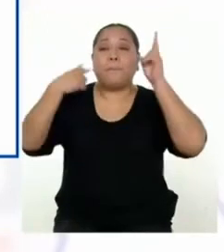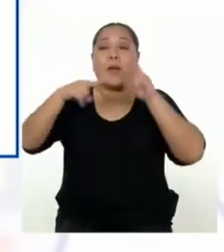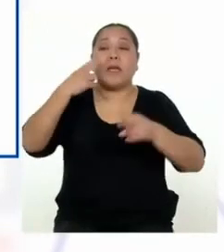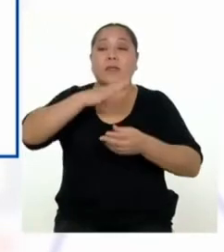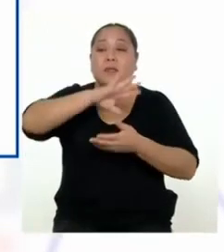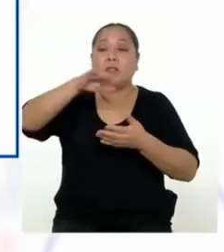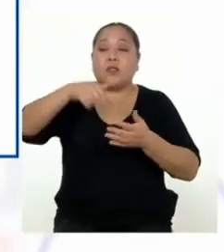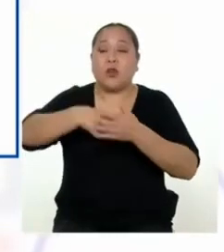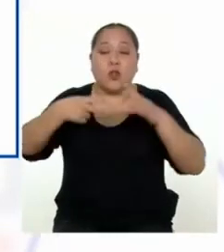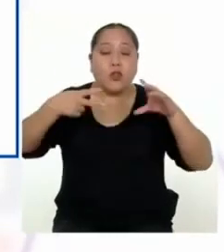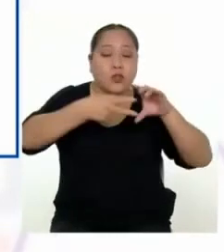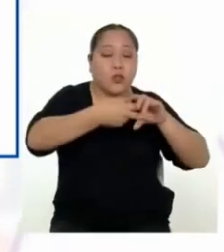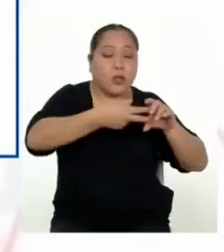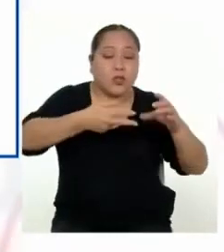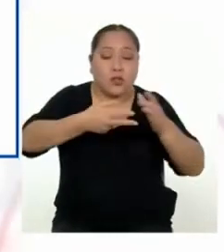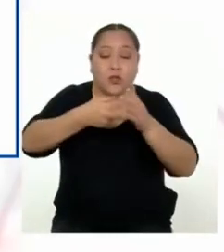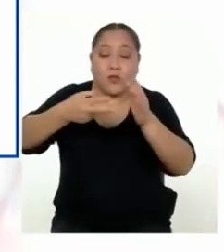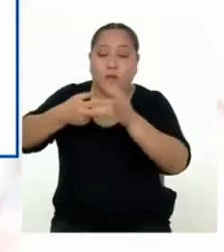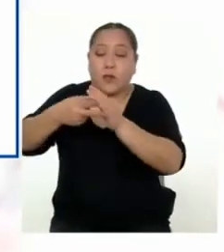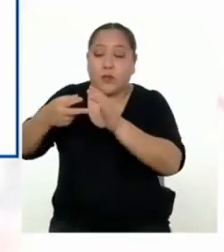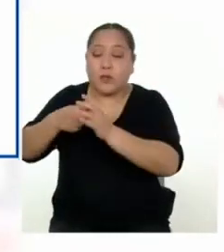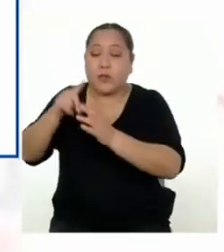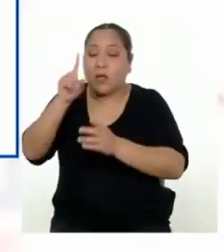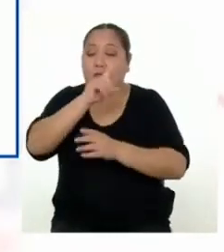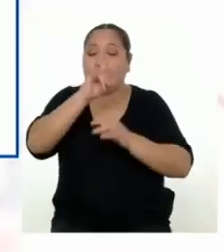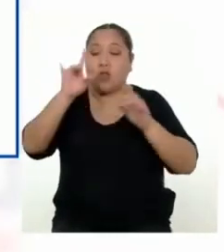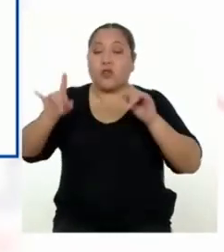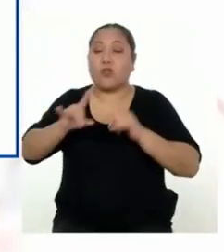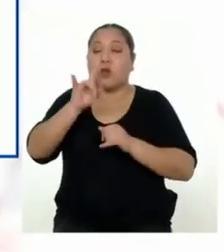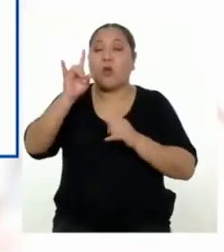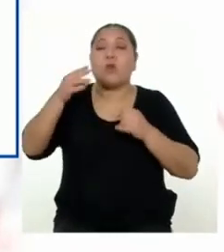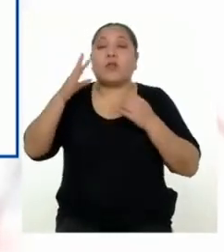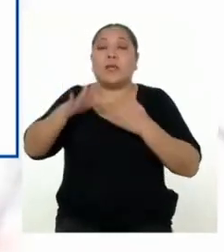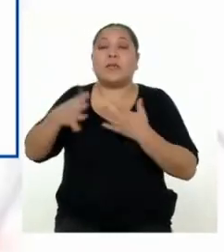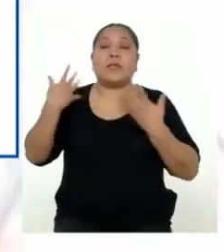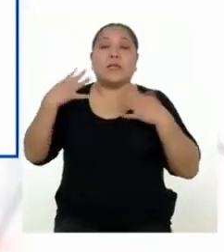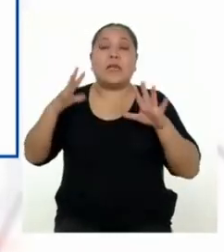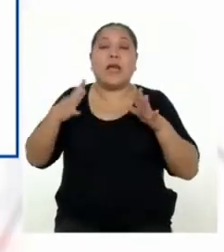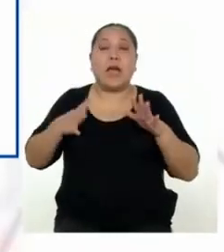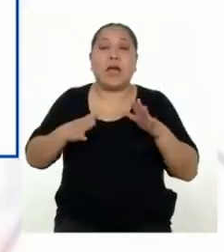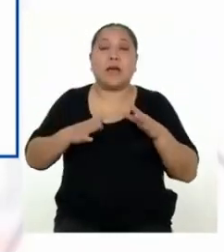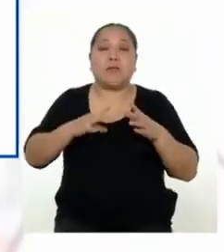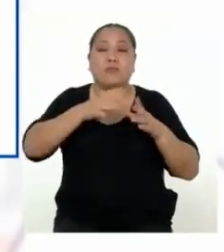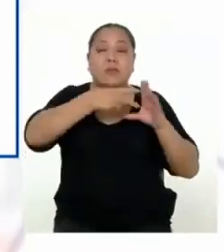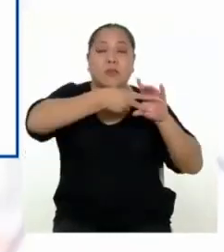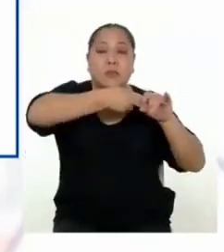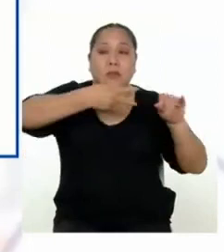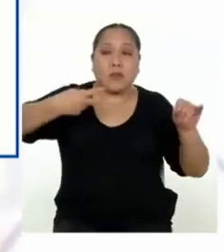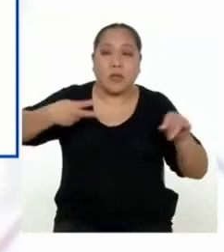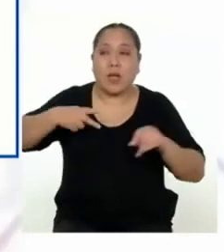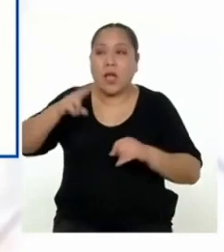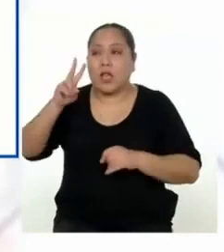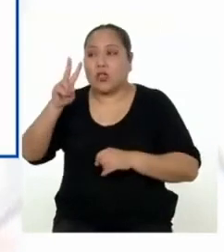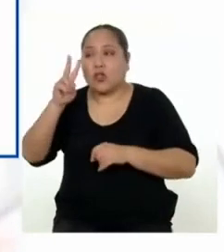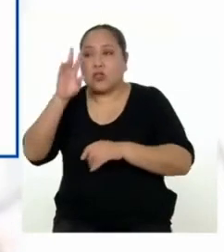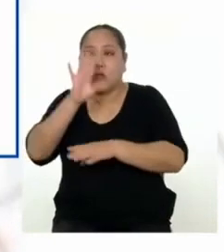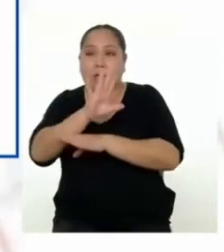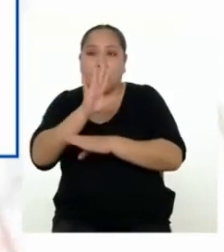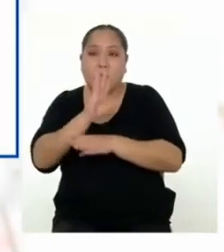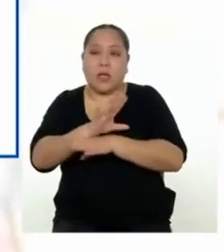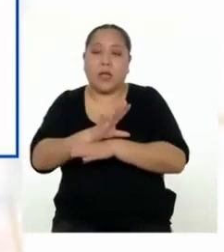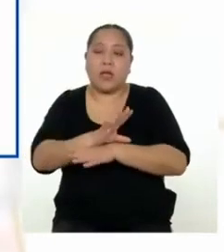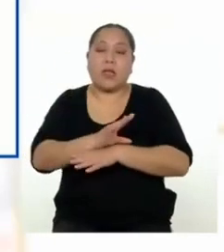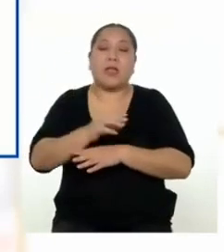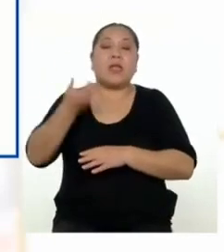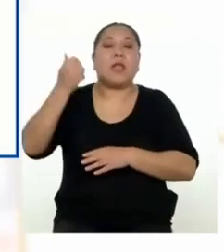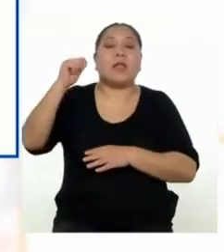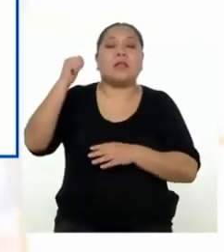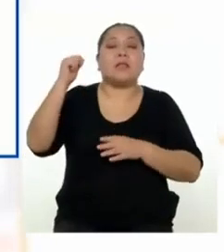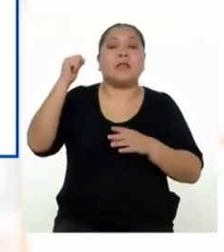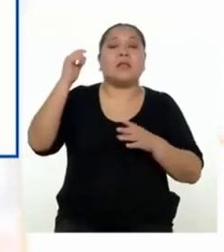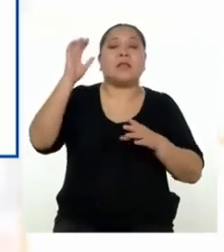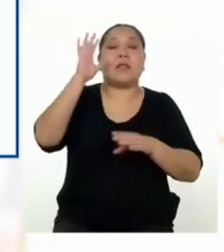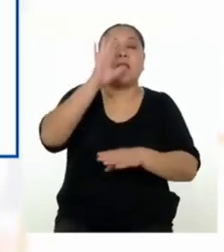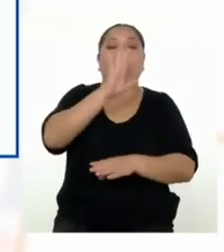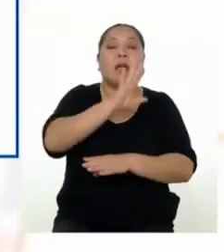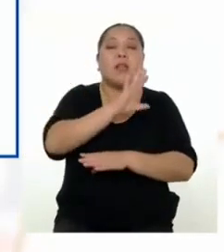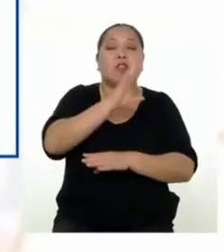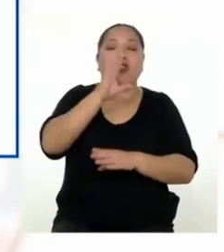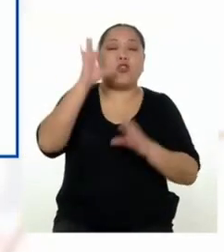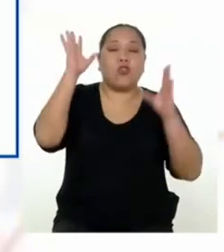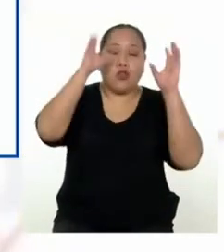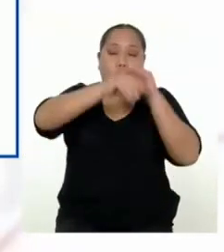todos los enchufes de los artefactos que no se utilicen estén desconectados en dos turnos, a las 2 pm y a las 10 pm.